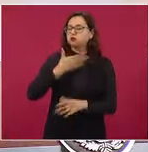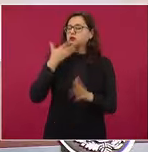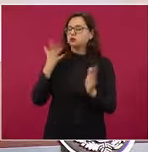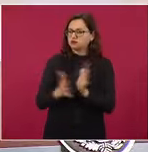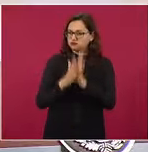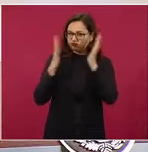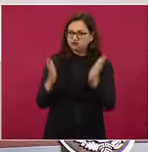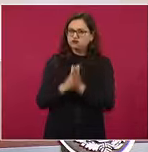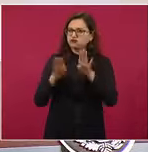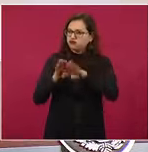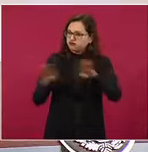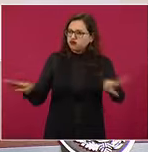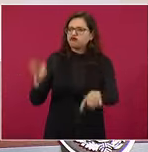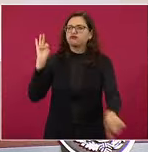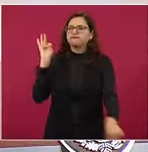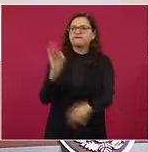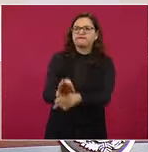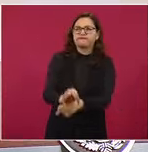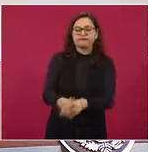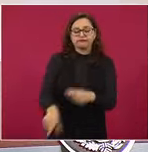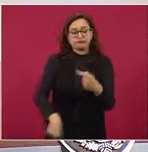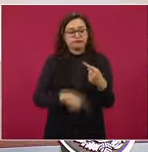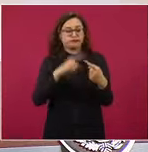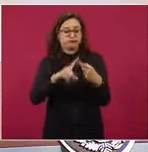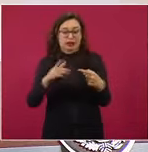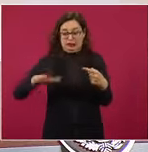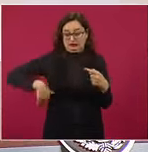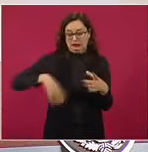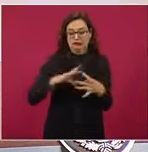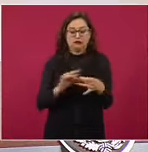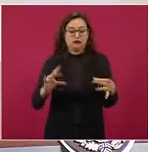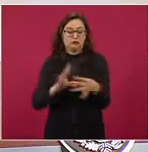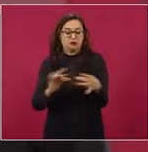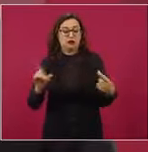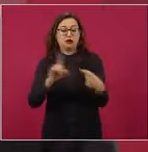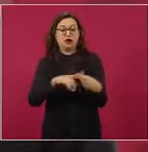y ser